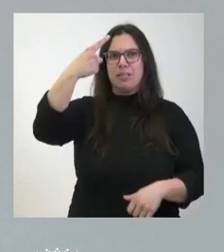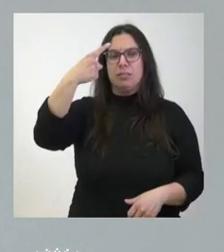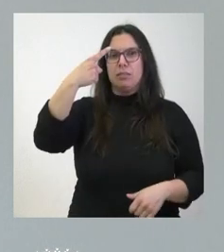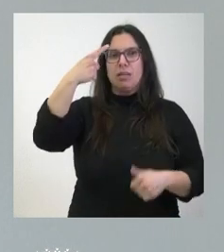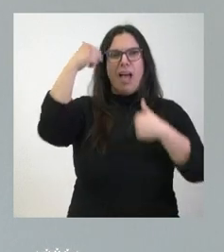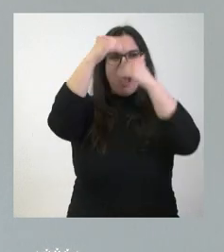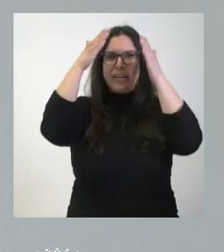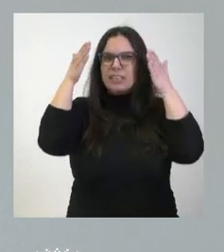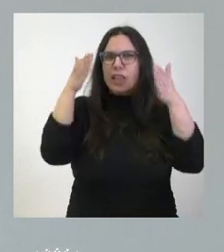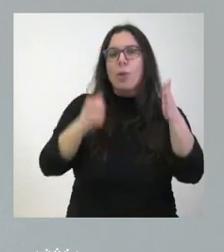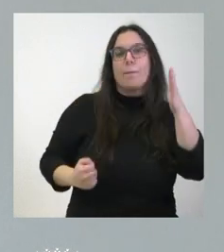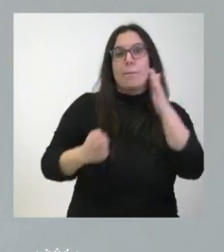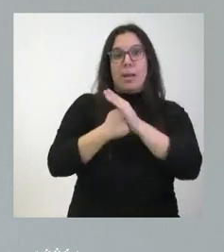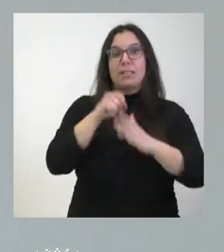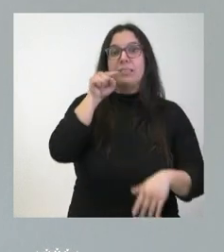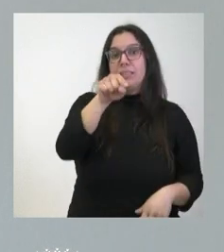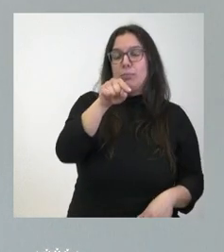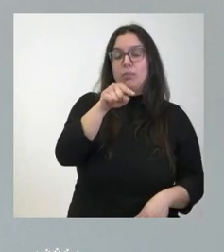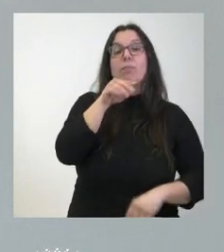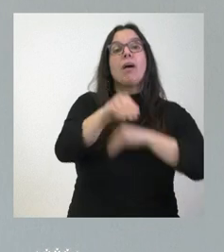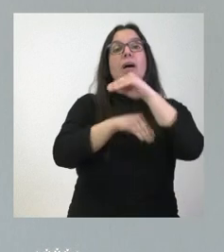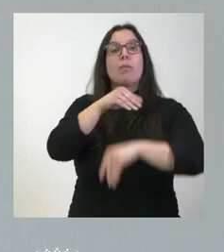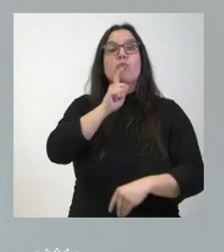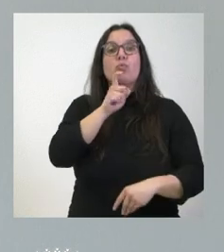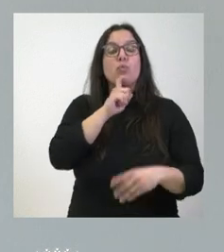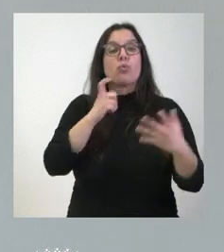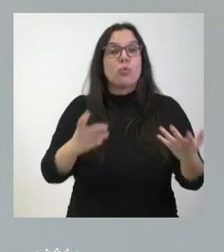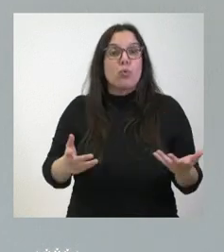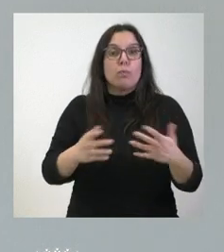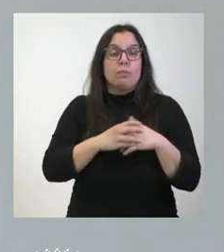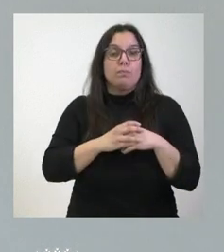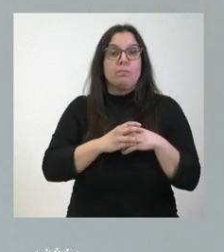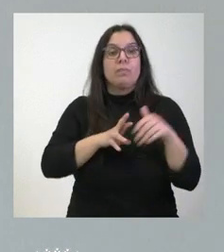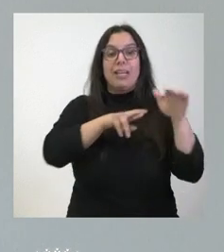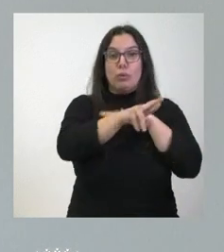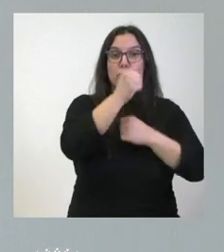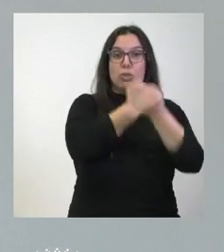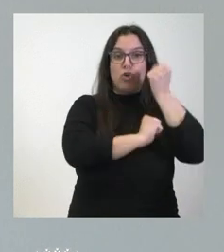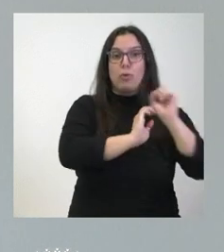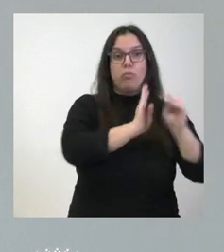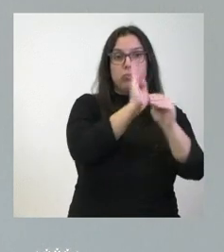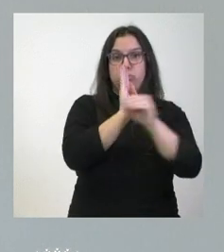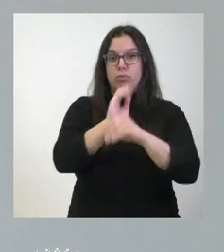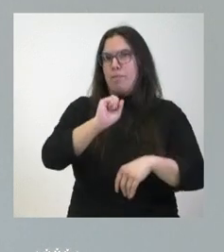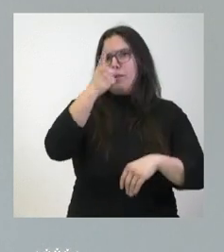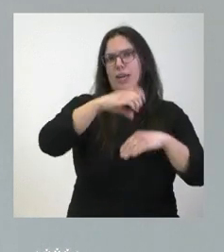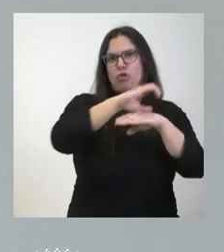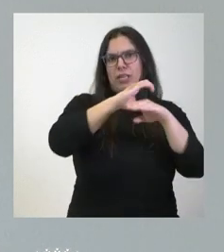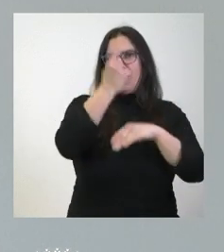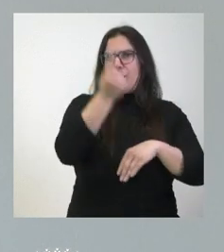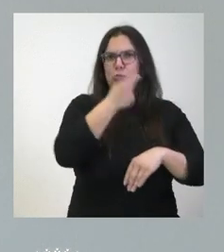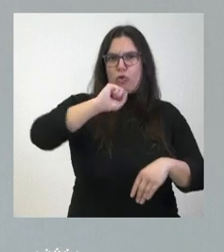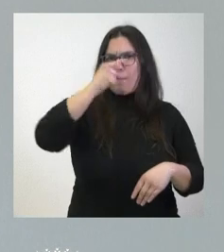nuestra máxima atención. Lo hacemos desde el punto de vista de los recursos económicos, porque es la primera consejería en recursos económicos,